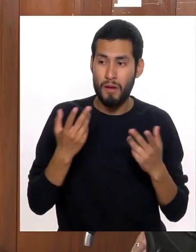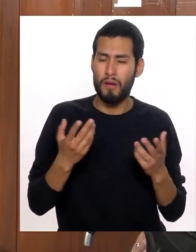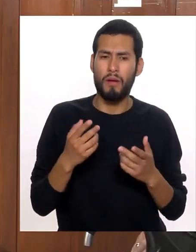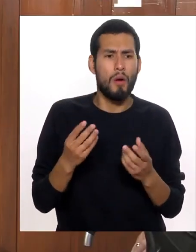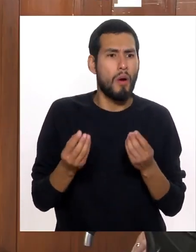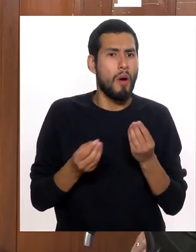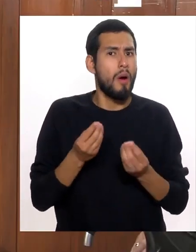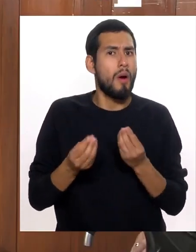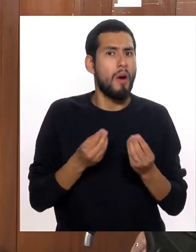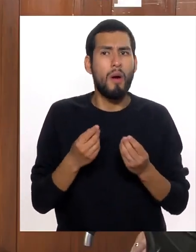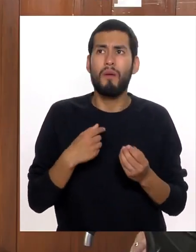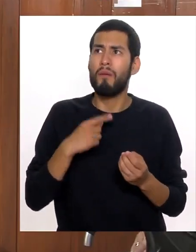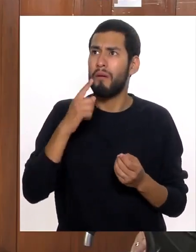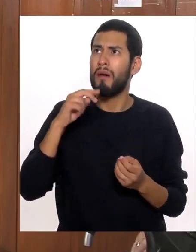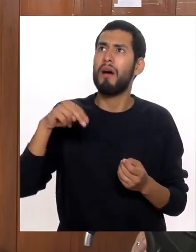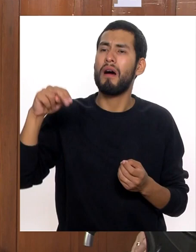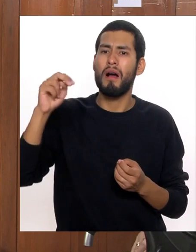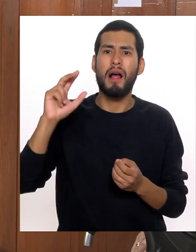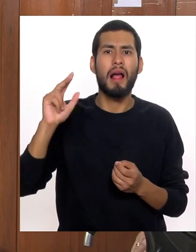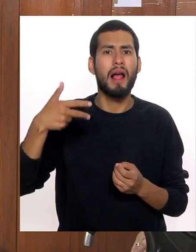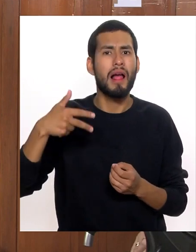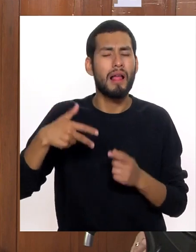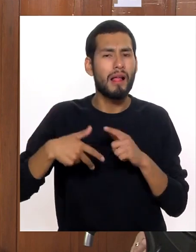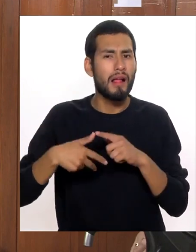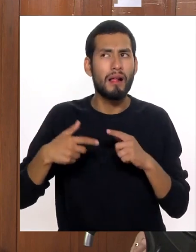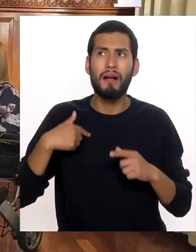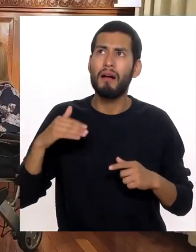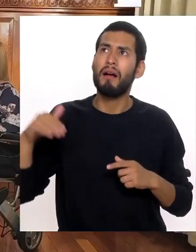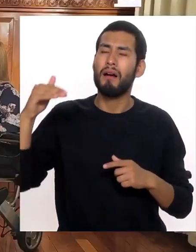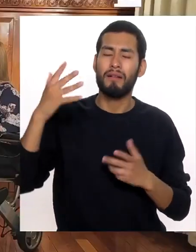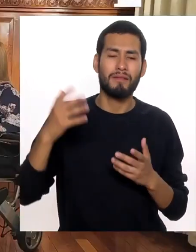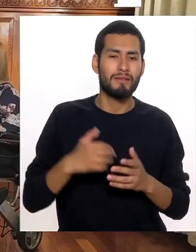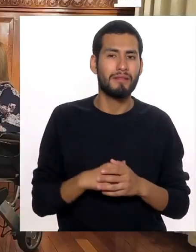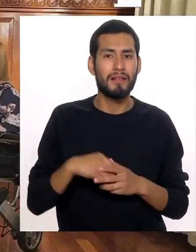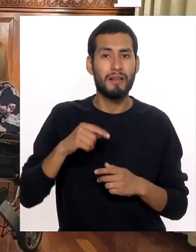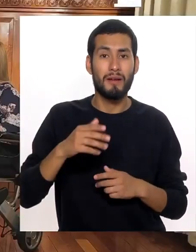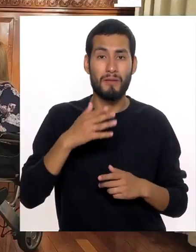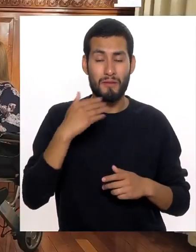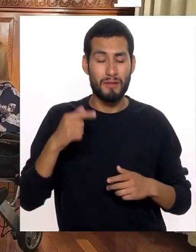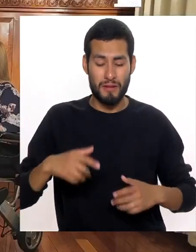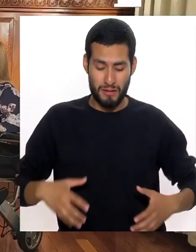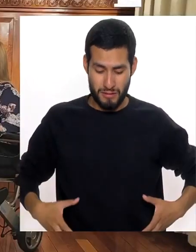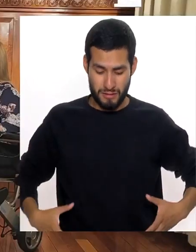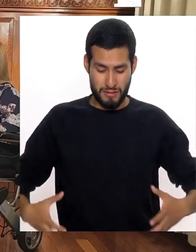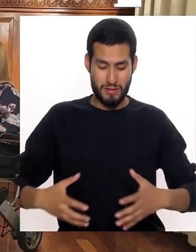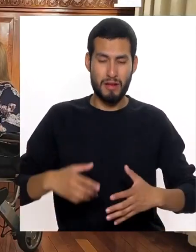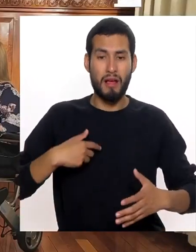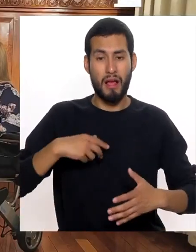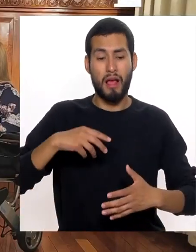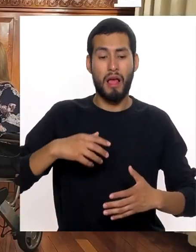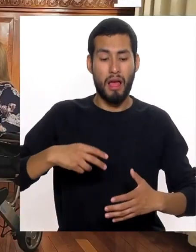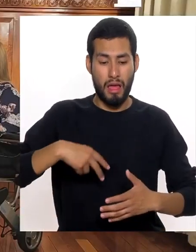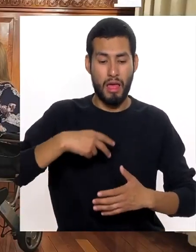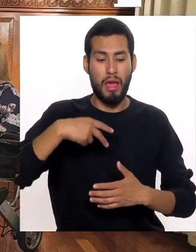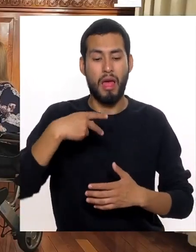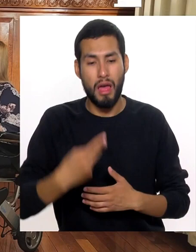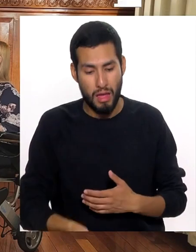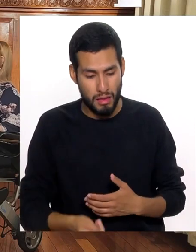no iban a visitarnos tan seguido Decíamos Ahora, ¿cómo subimos al tercer piso? Entonces decíamos Con el canguro Si lo ponemos acá